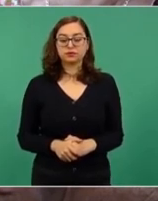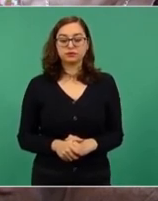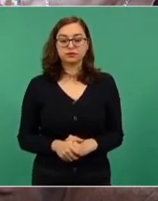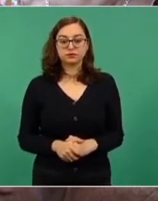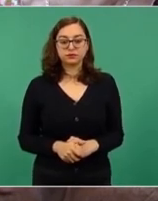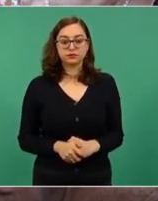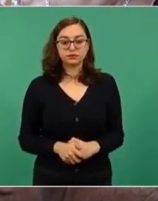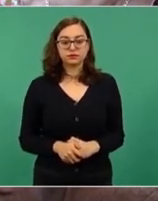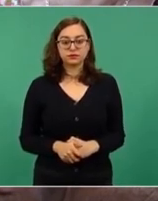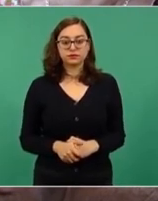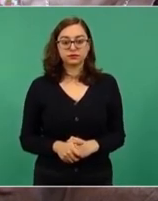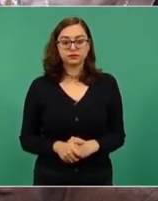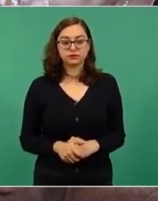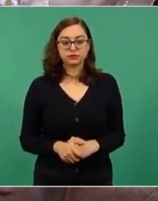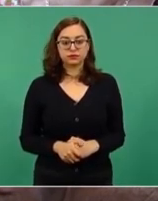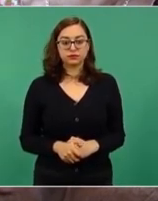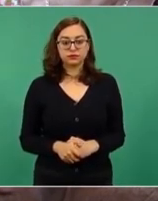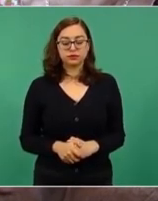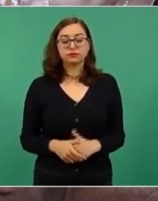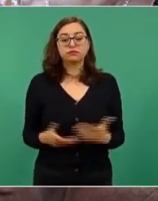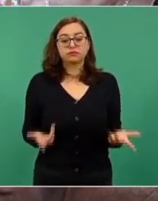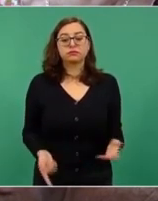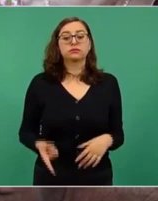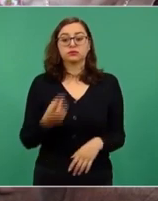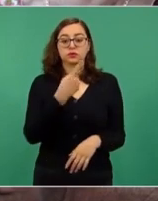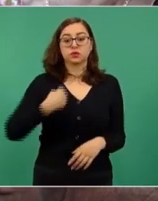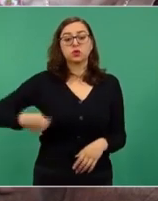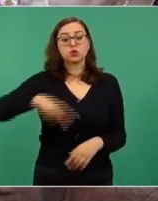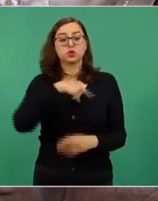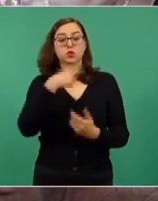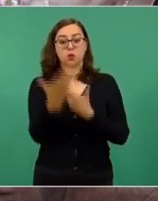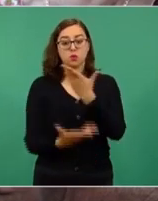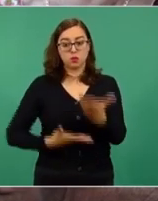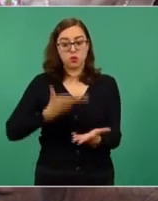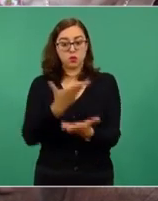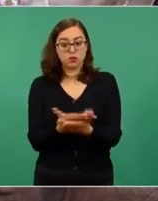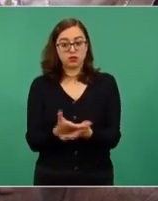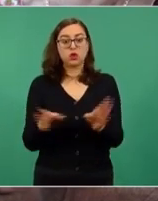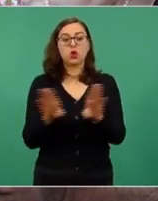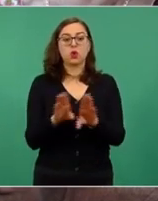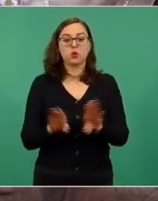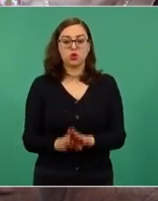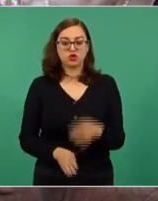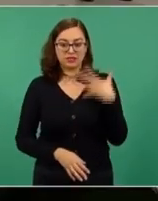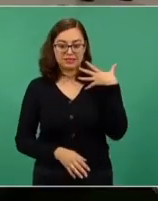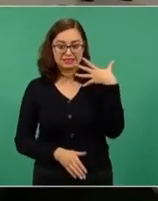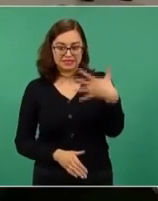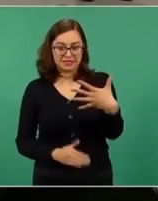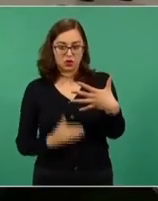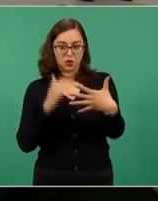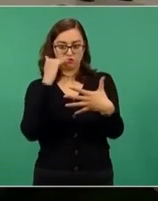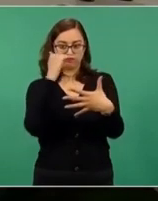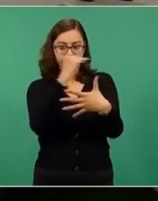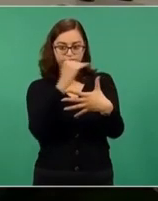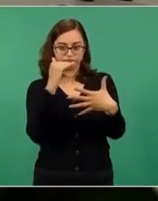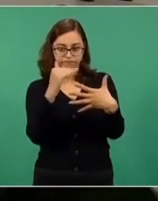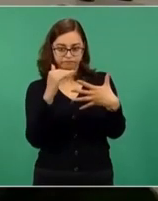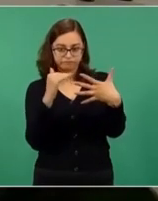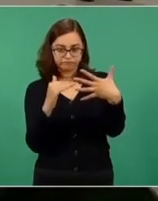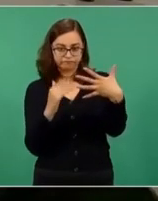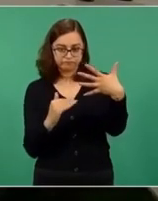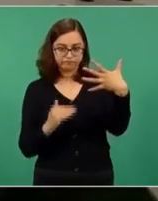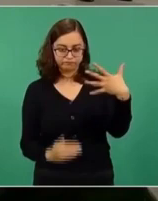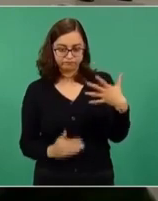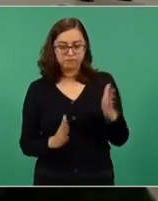Muchas gracias. Lo que planteamos es que se iba a hacer en cinco etapas. Entonces, estas cinco